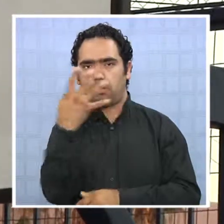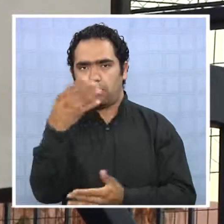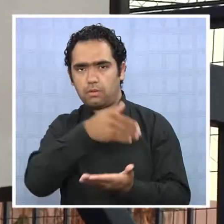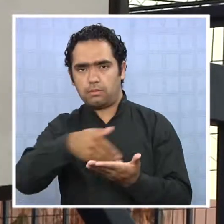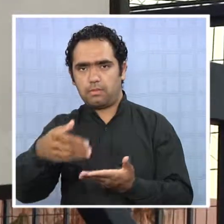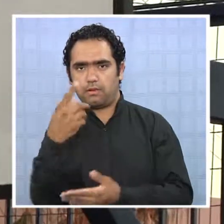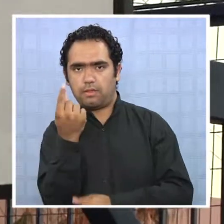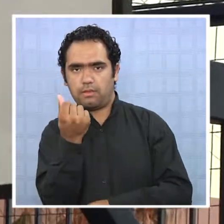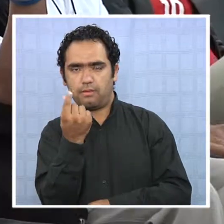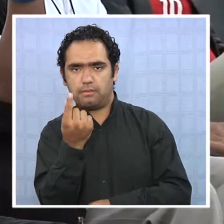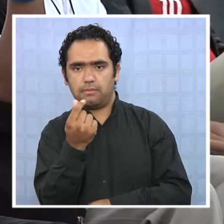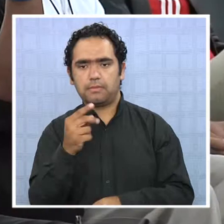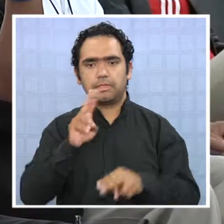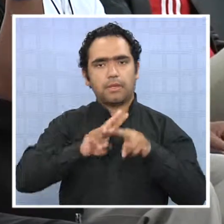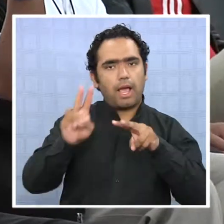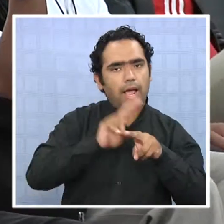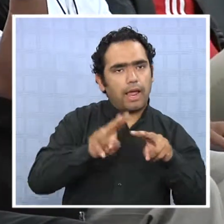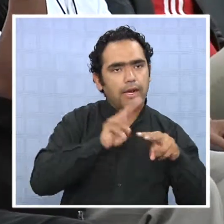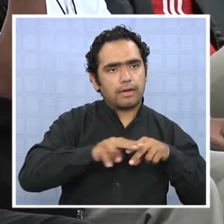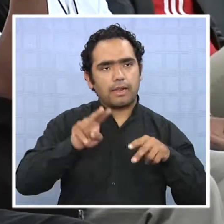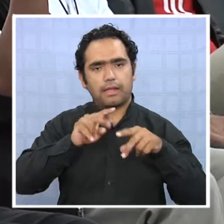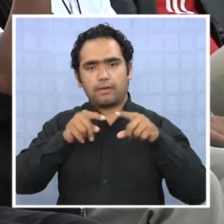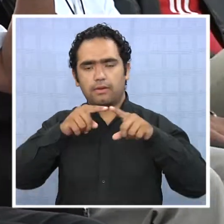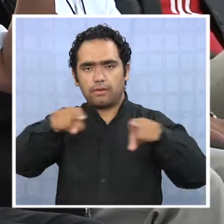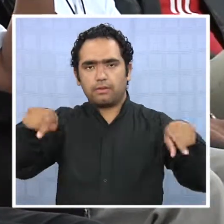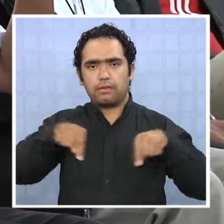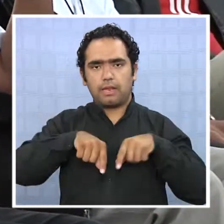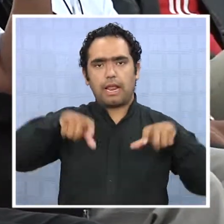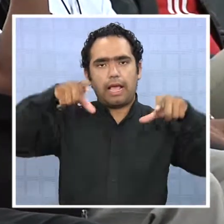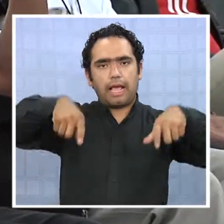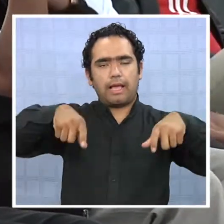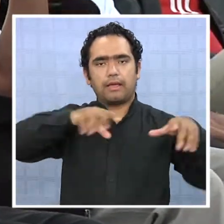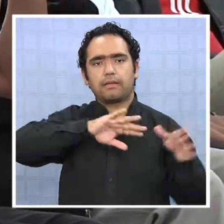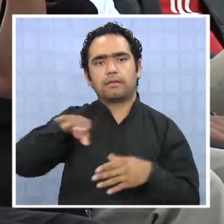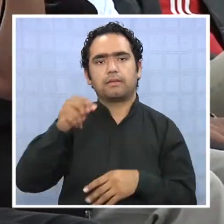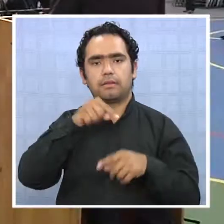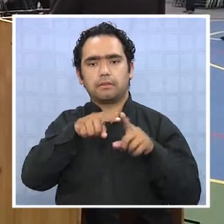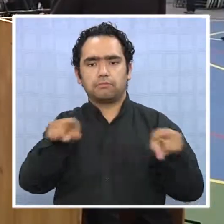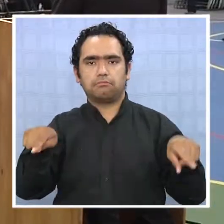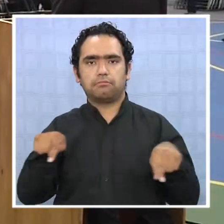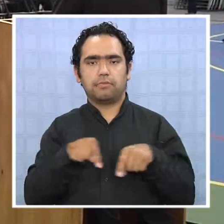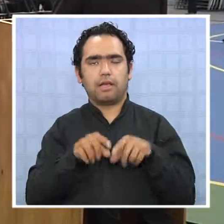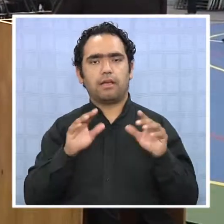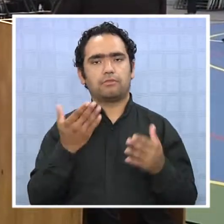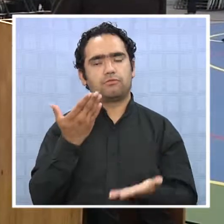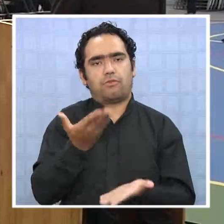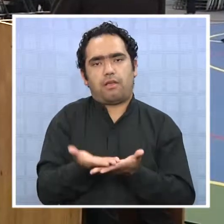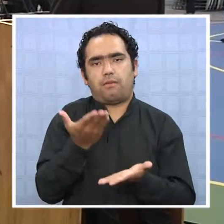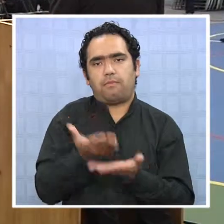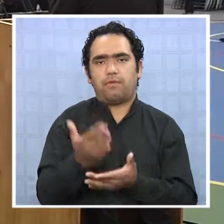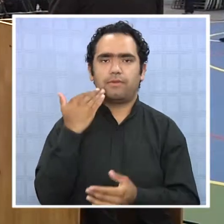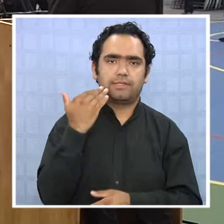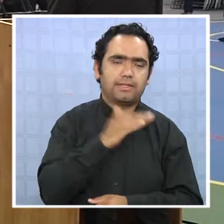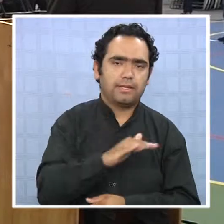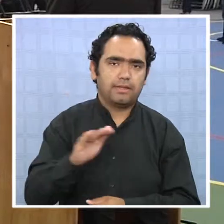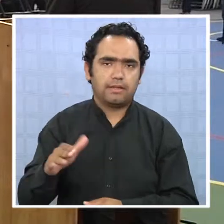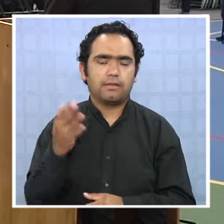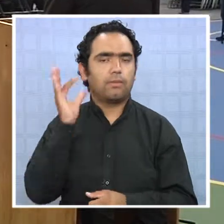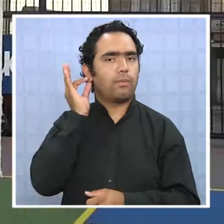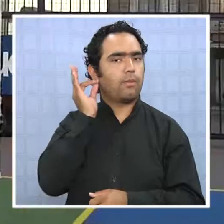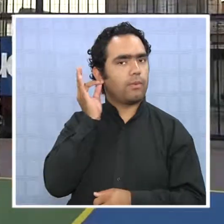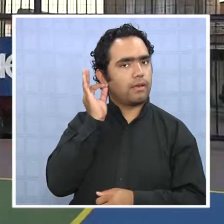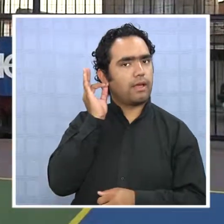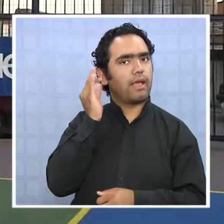millones de pesos el costo del arreglo de la cancha, un espacio que sin duda va a saber ser bien aprovechado por los niños,